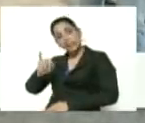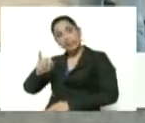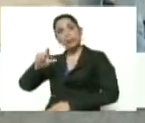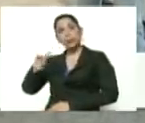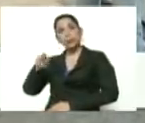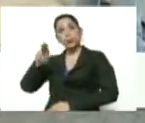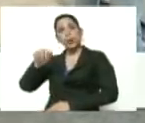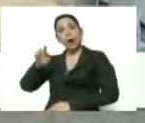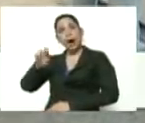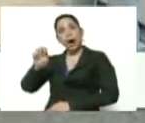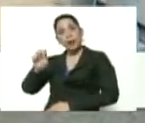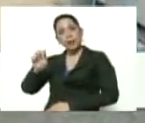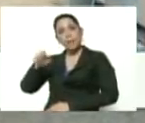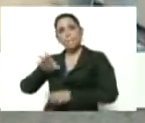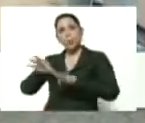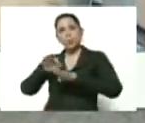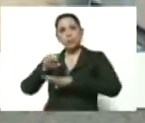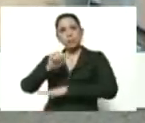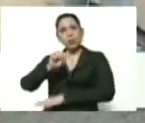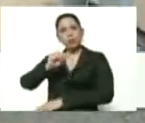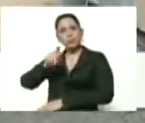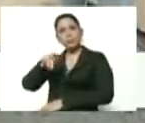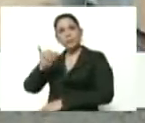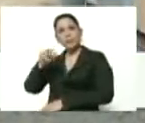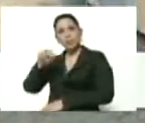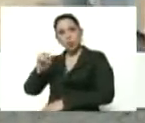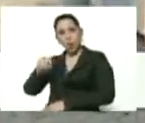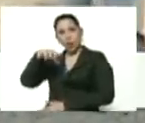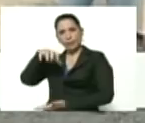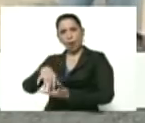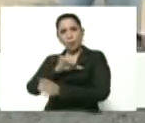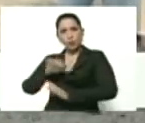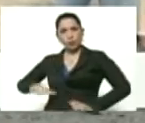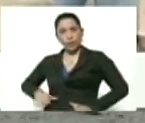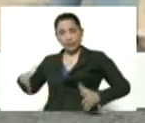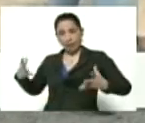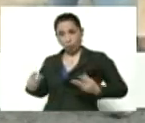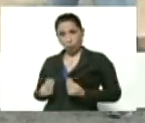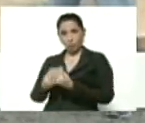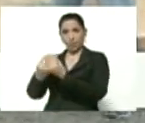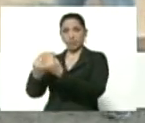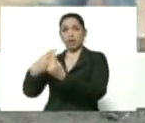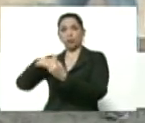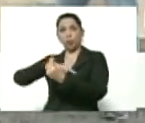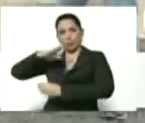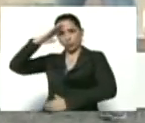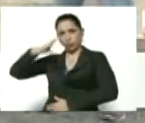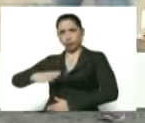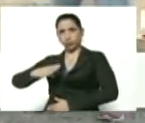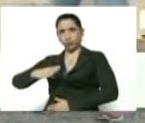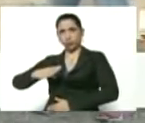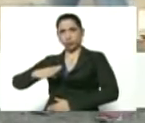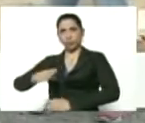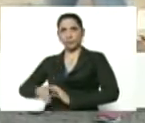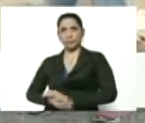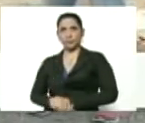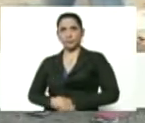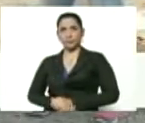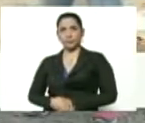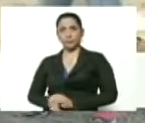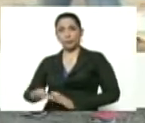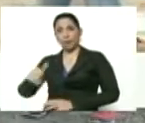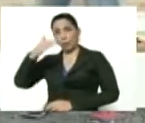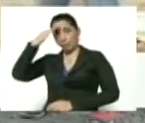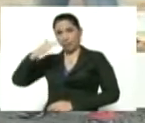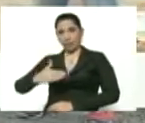Ospino, el estado portuguesa. Acá en compañía de nuestro general Pérez Ampueda, comandante de la SOI